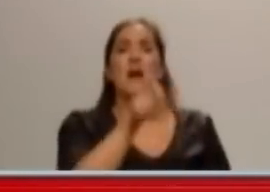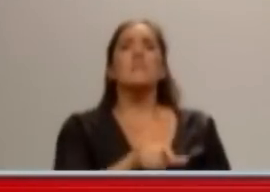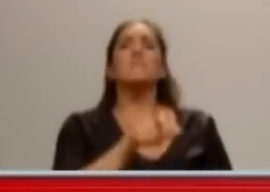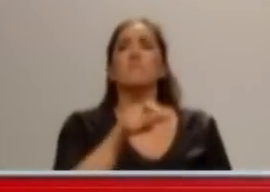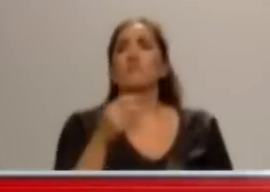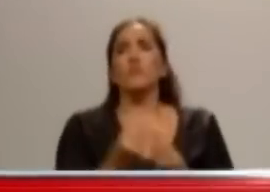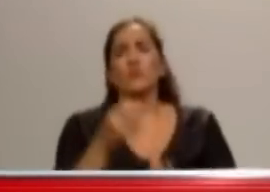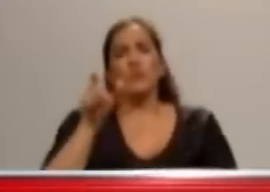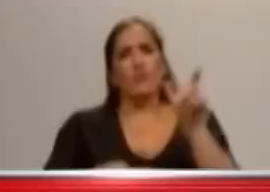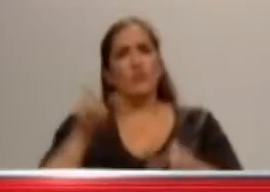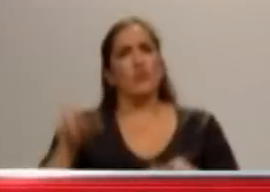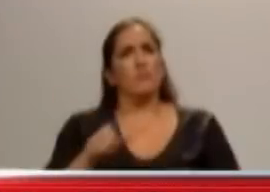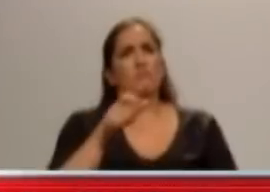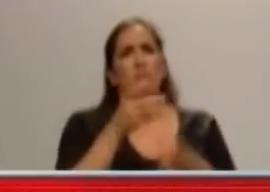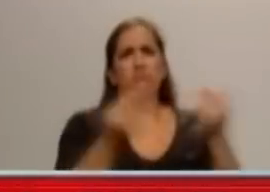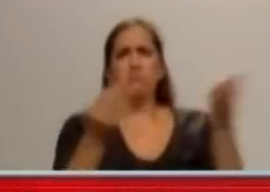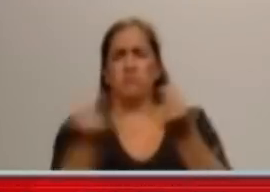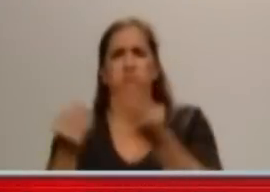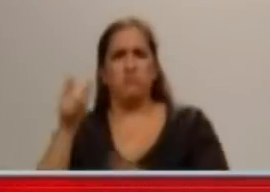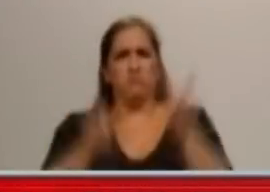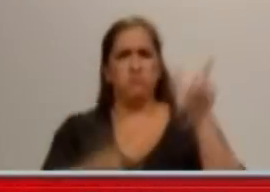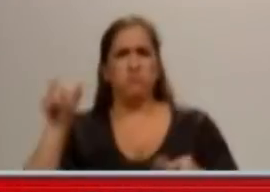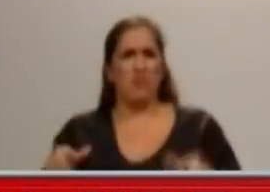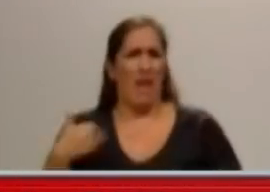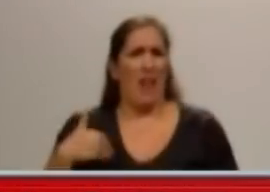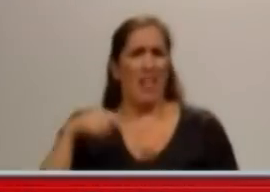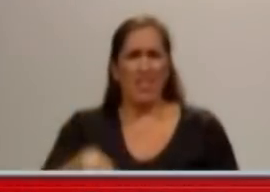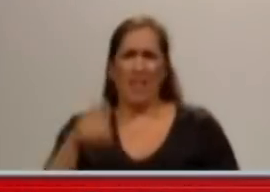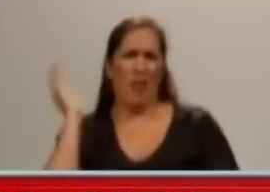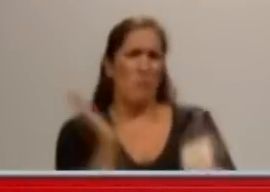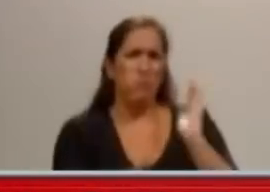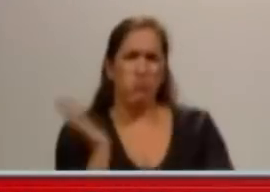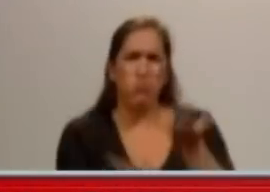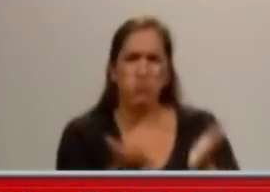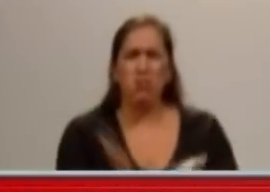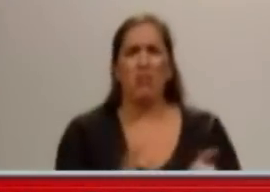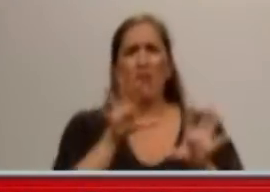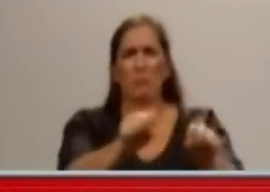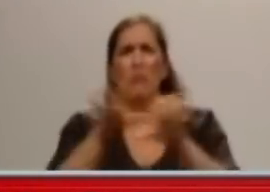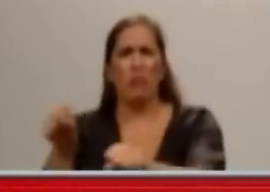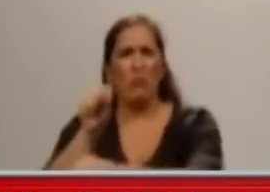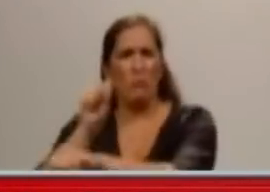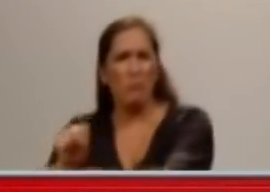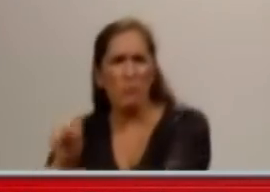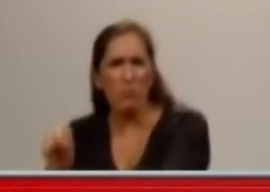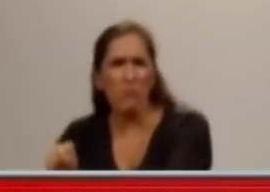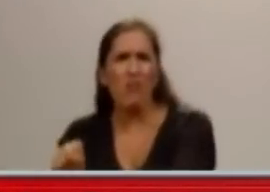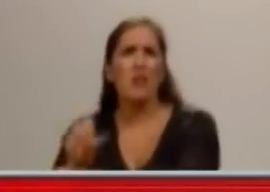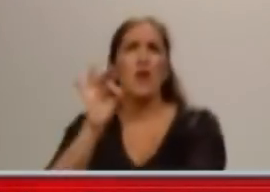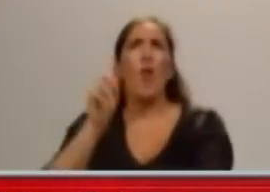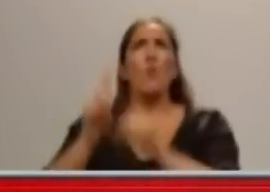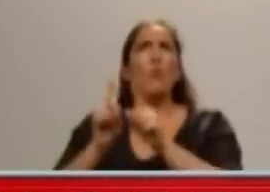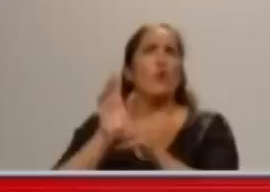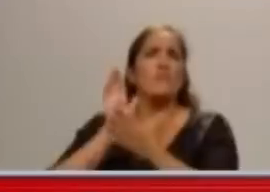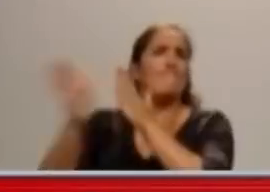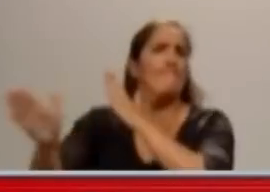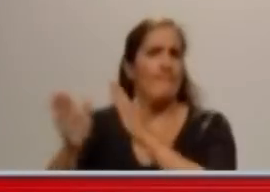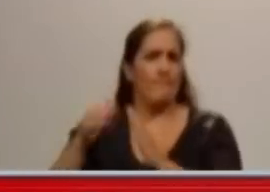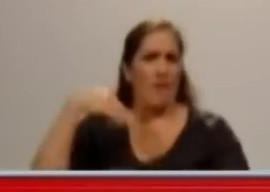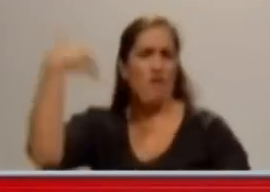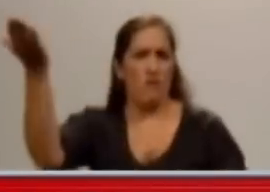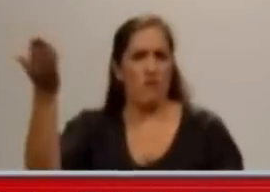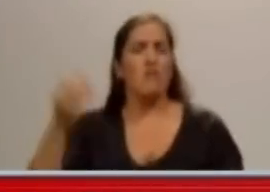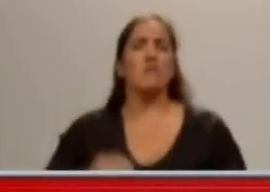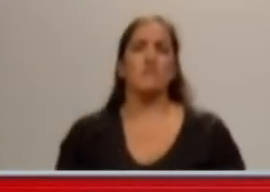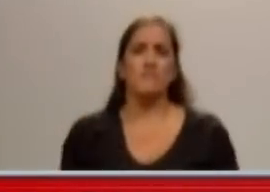Fernández. A quien lo conocía de la época de haber... Alberto Fernández estuvo en la gestión de la